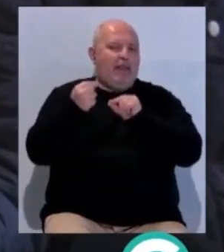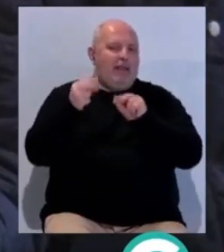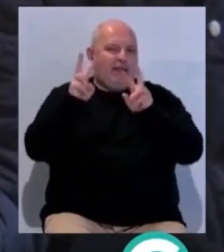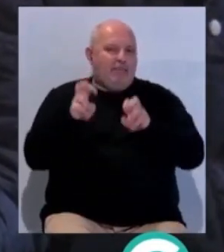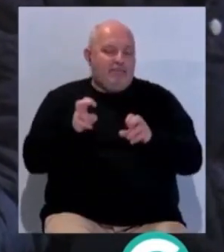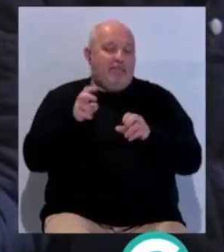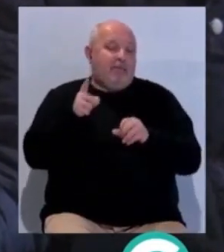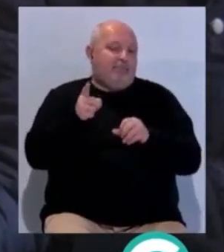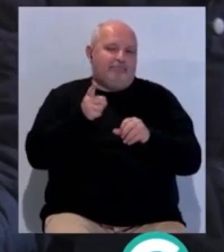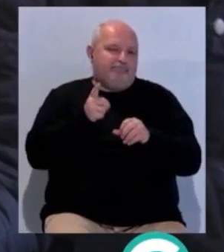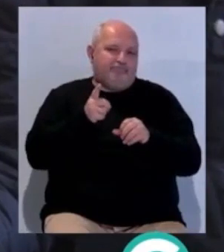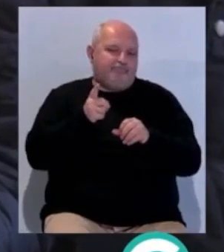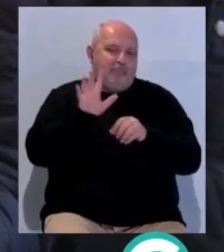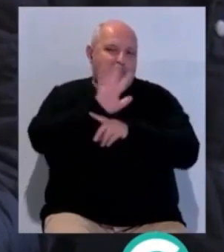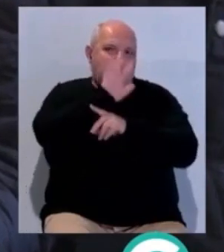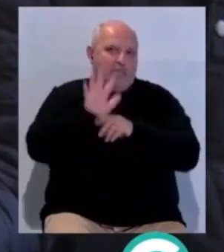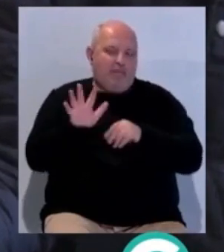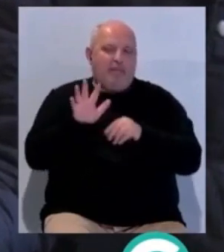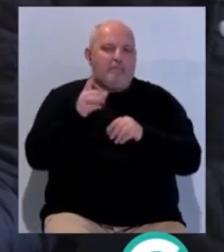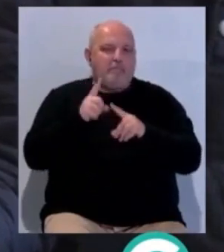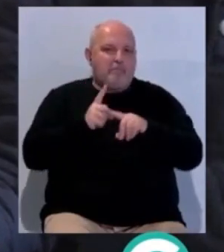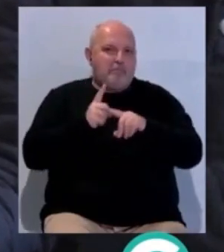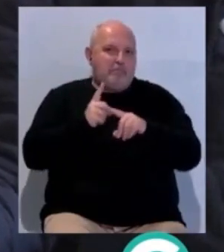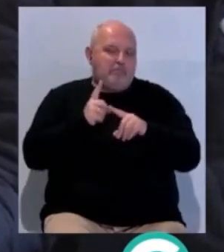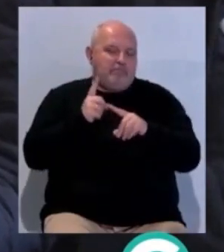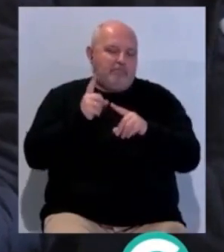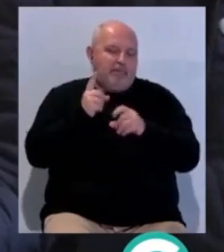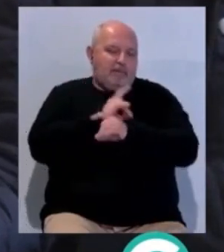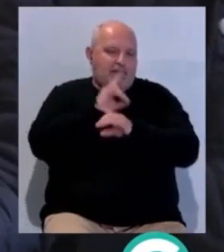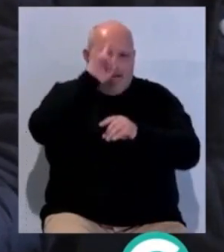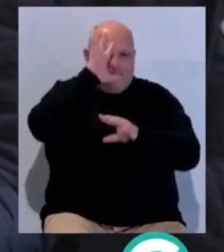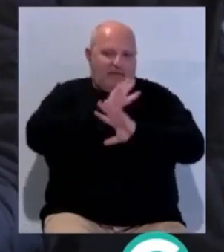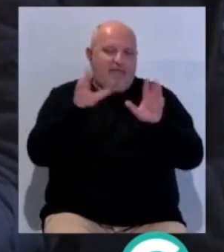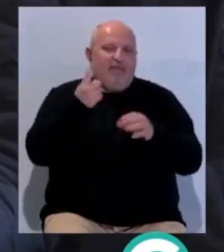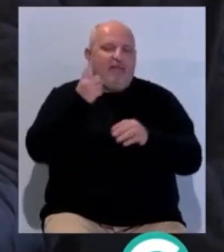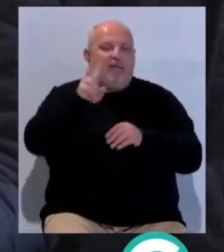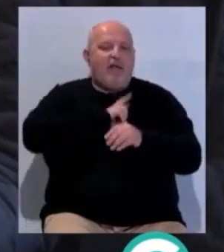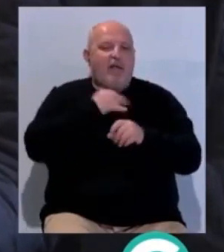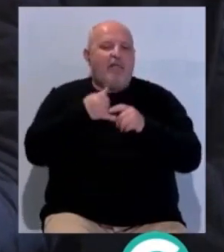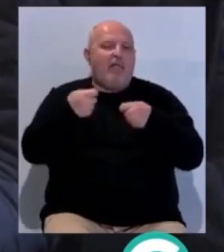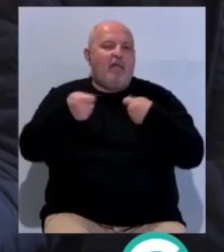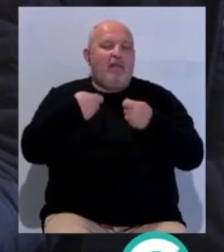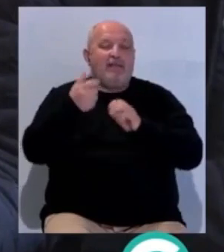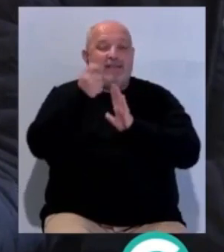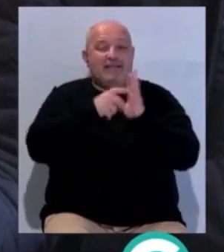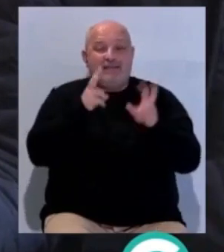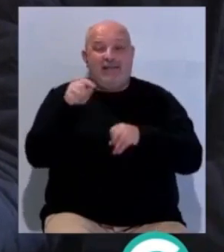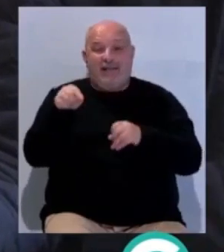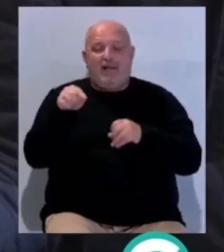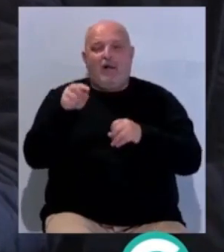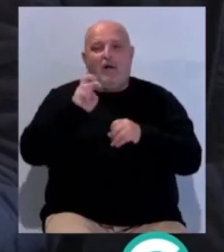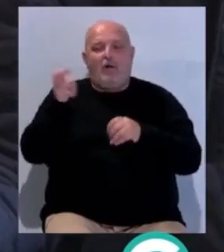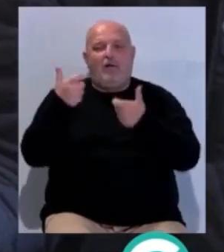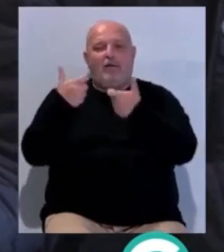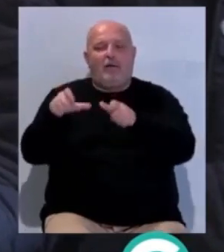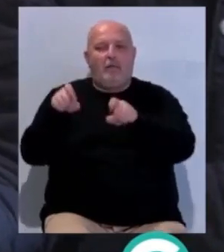democrática y lo que nos parece encima inaudito es que cojan y digan que ahora van a negociar la tasa turística con